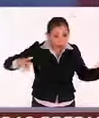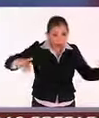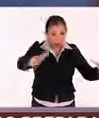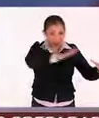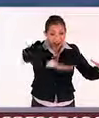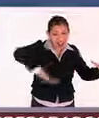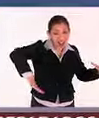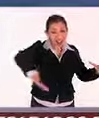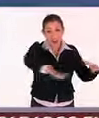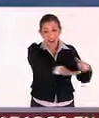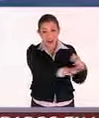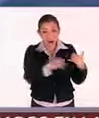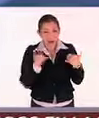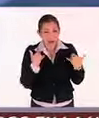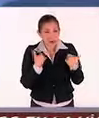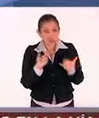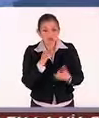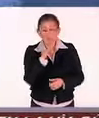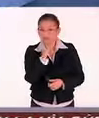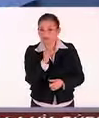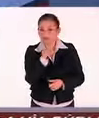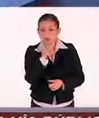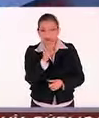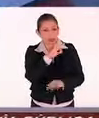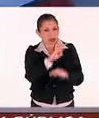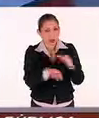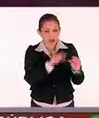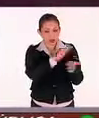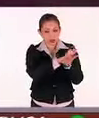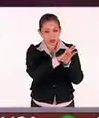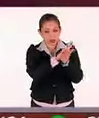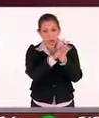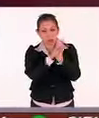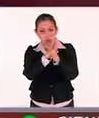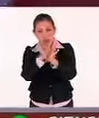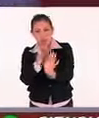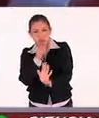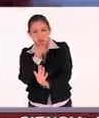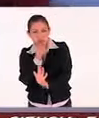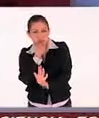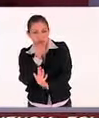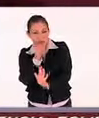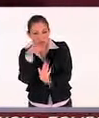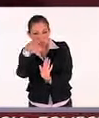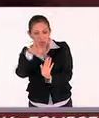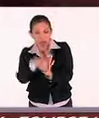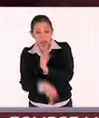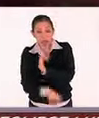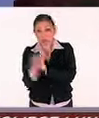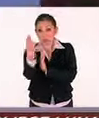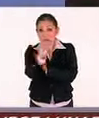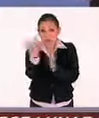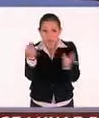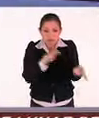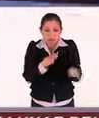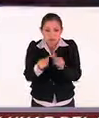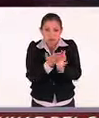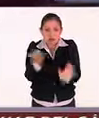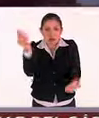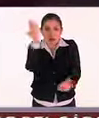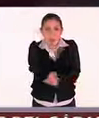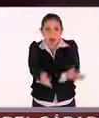de personas de esa edad, es decir, todos vamos envejeciendo y necesitamos crear los